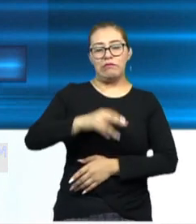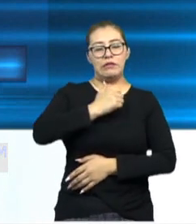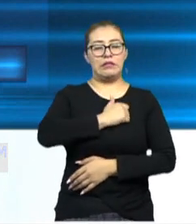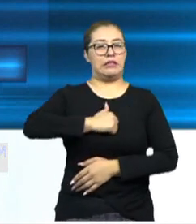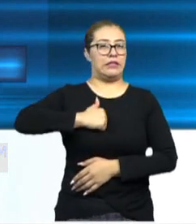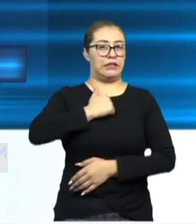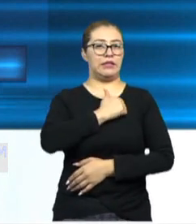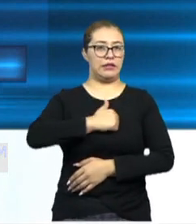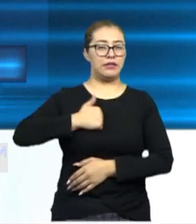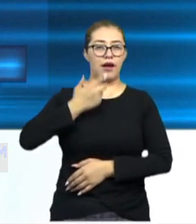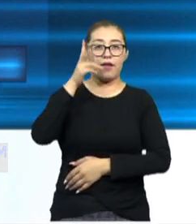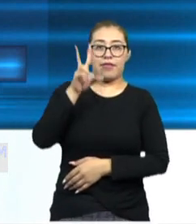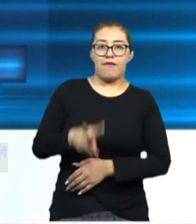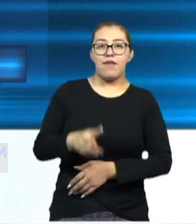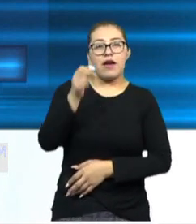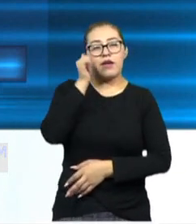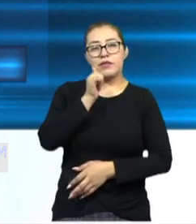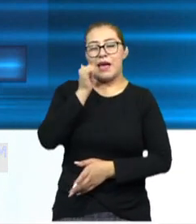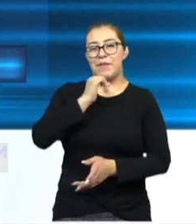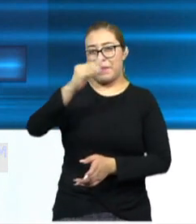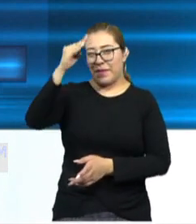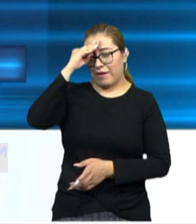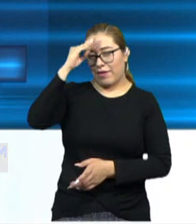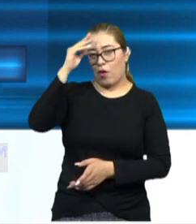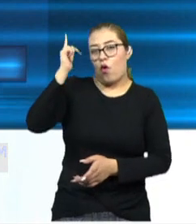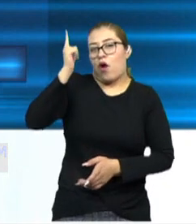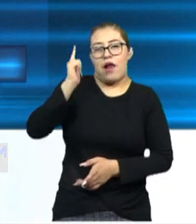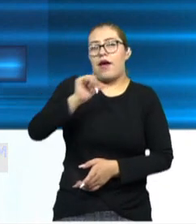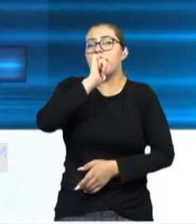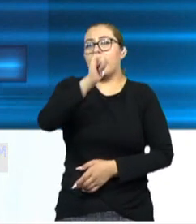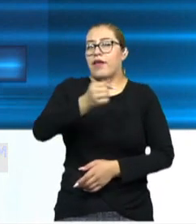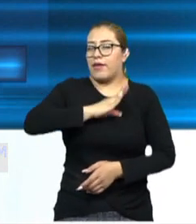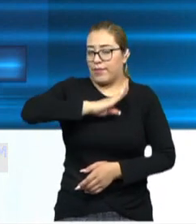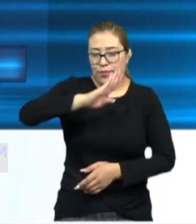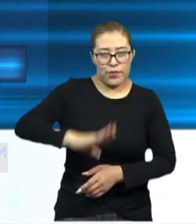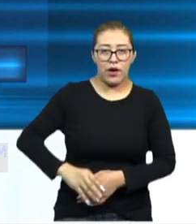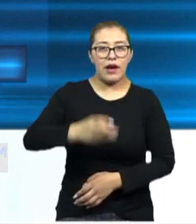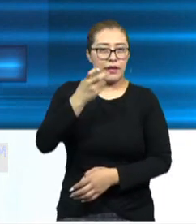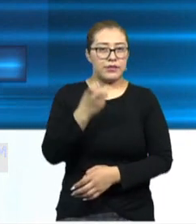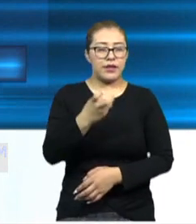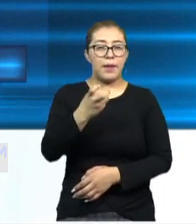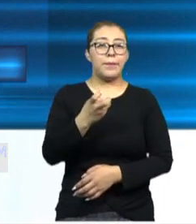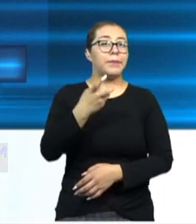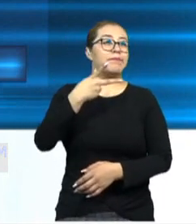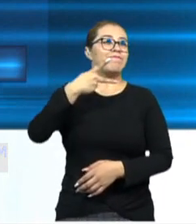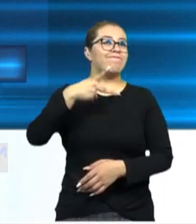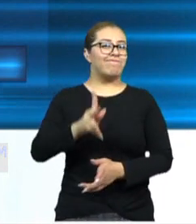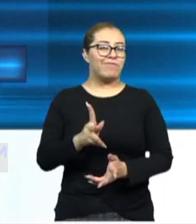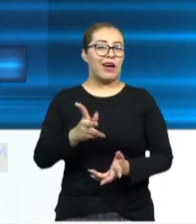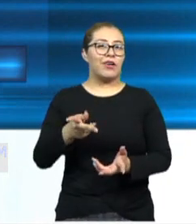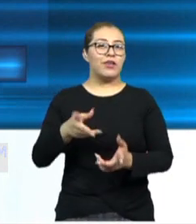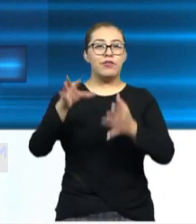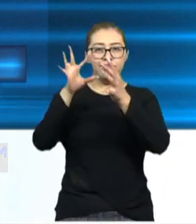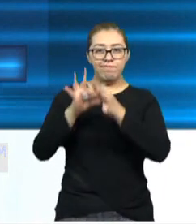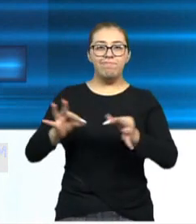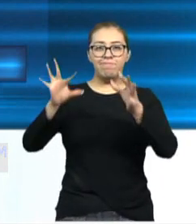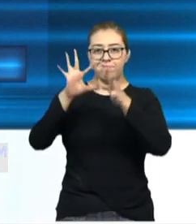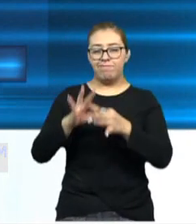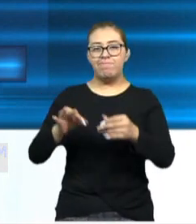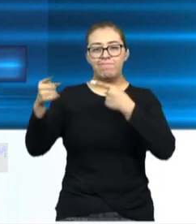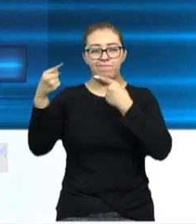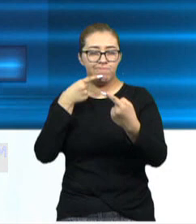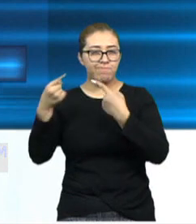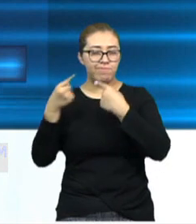hubiéramos querido siempre que no exista este tipo de efectos, pero como lo hemos platicado también, Miguel, en otras